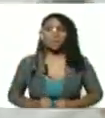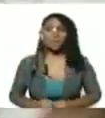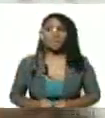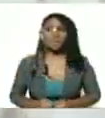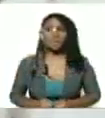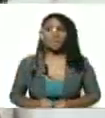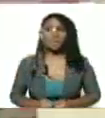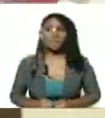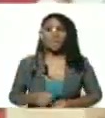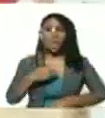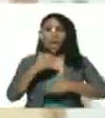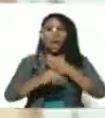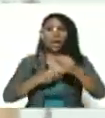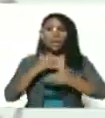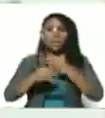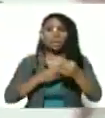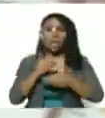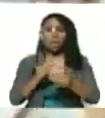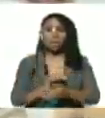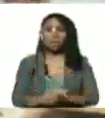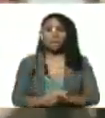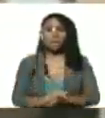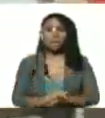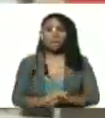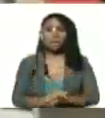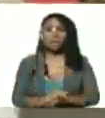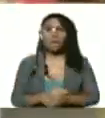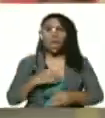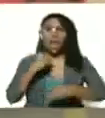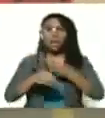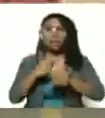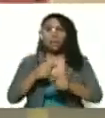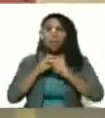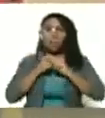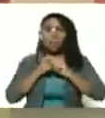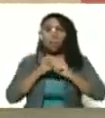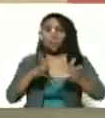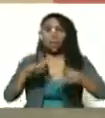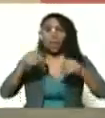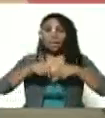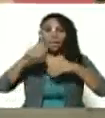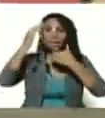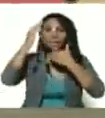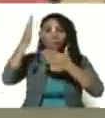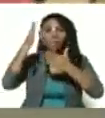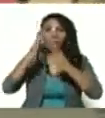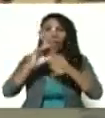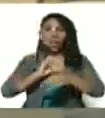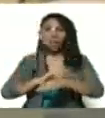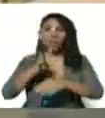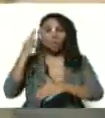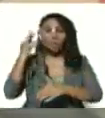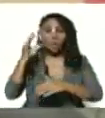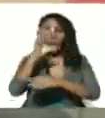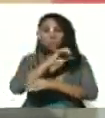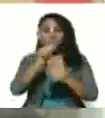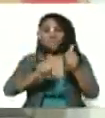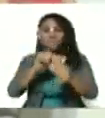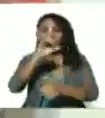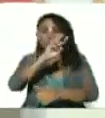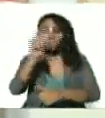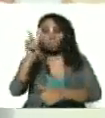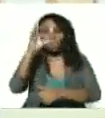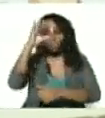hacemos hacemos hacemos extensivo este saludo a la doctora Delcy Rodríguez